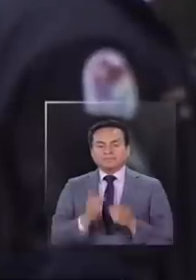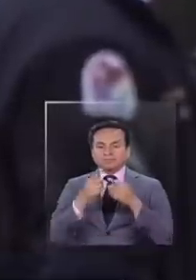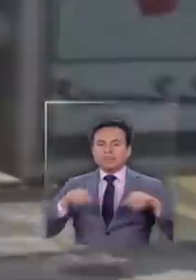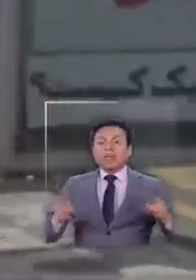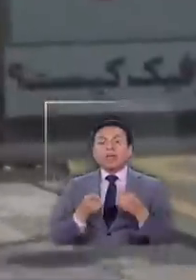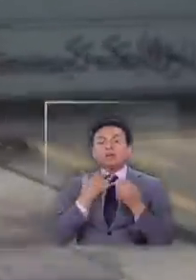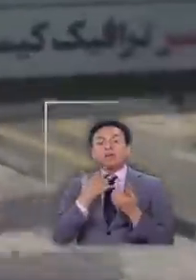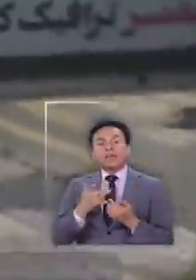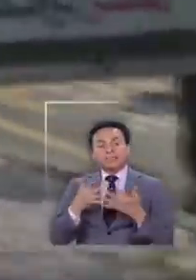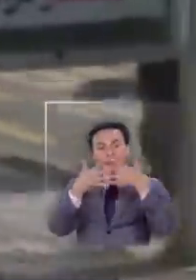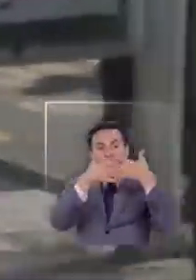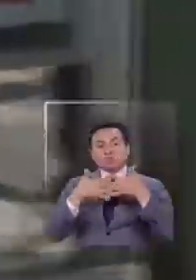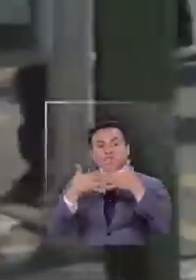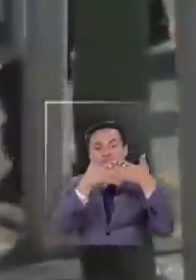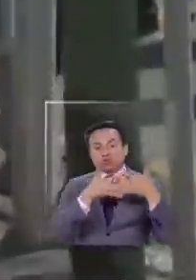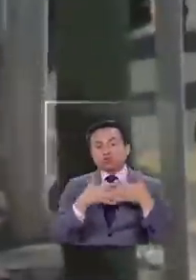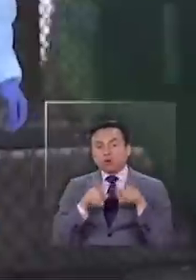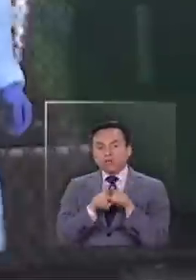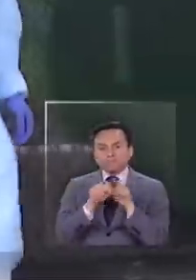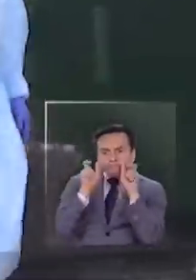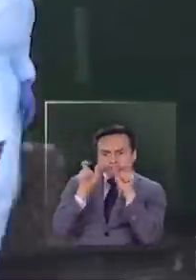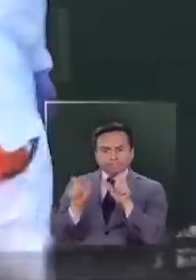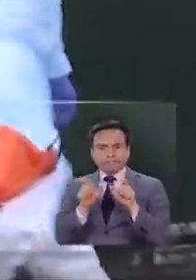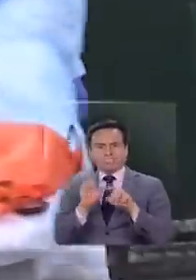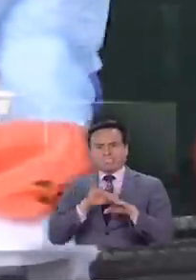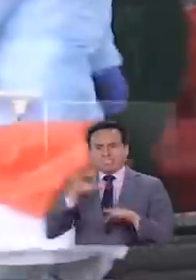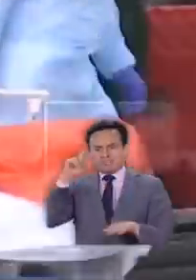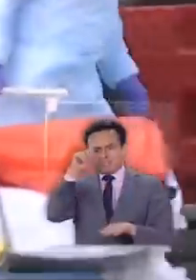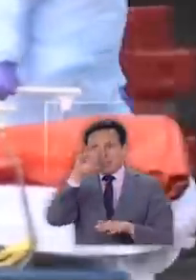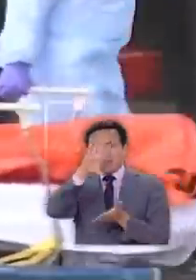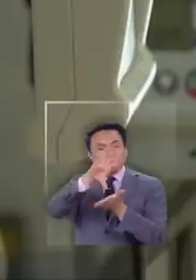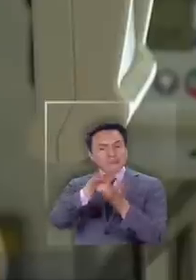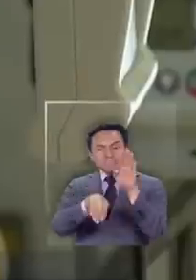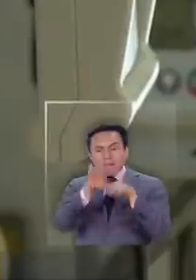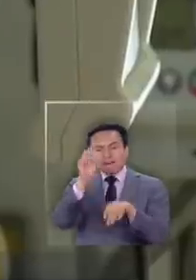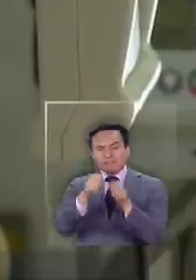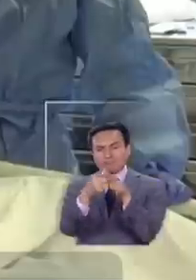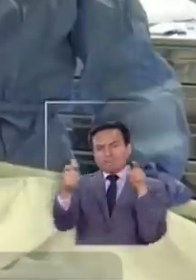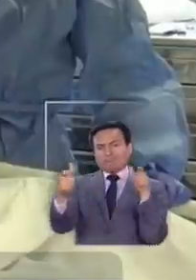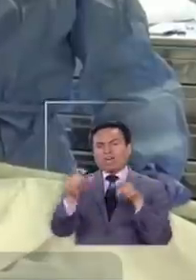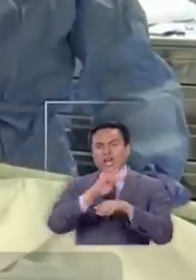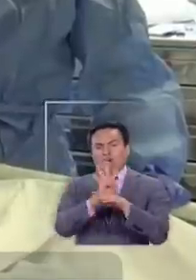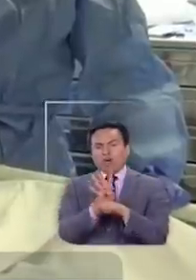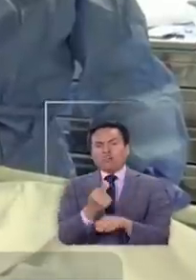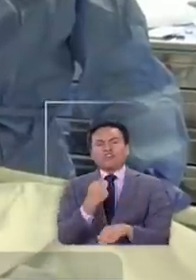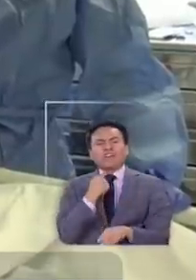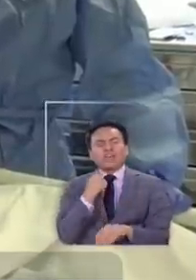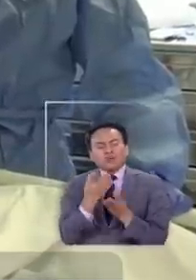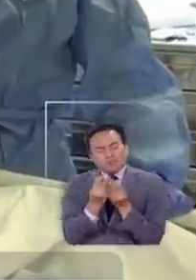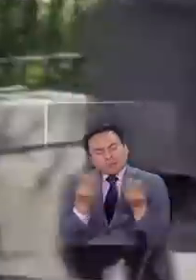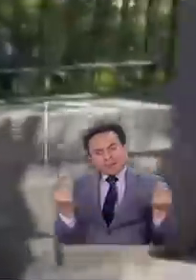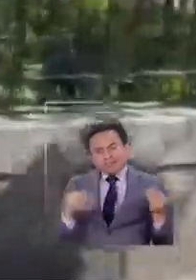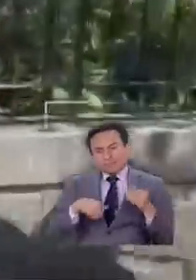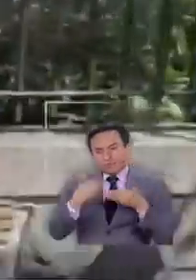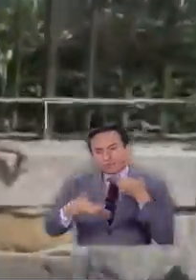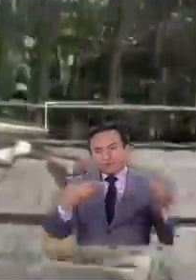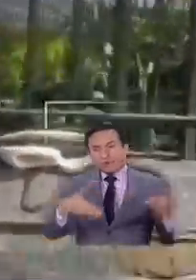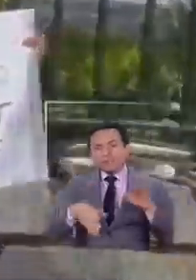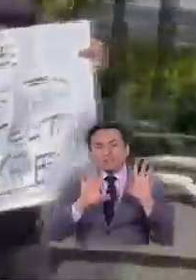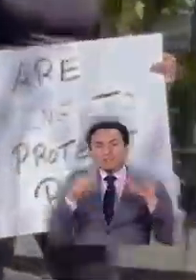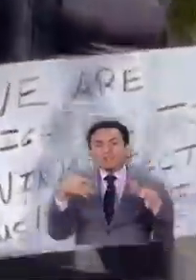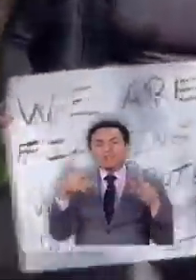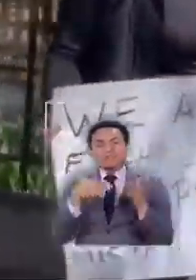Y es que Estados Unidos está en alerta roja. Es el país con más contagios y ya superaron los 10 mil